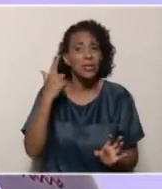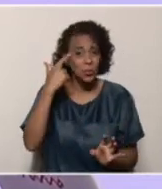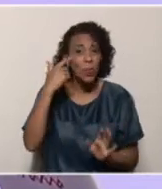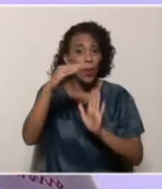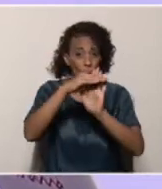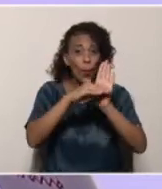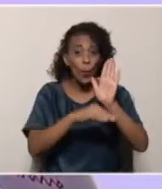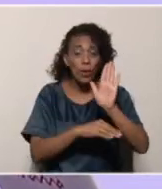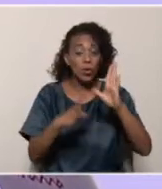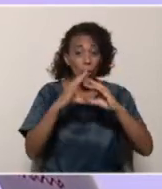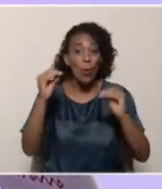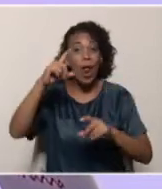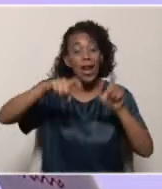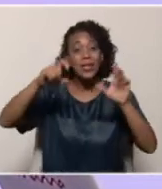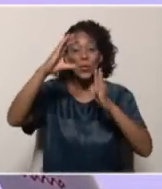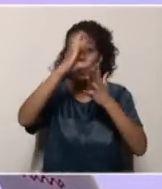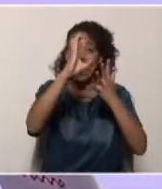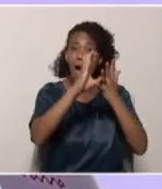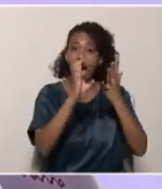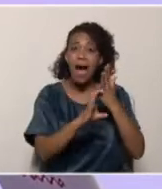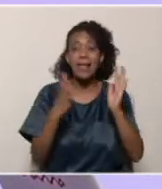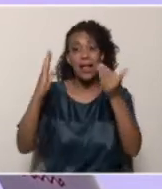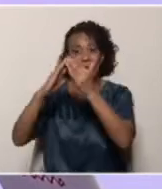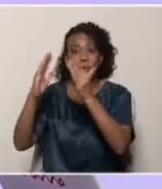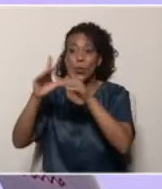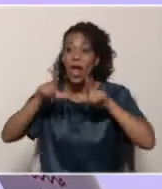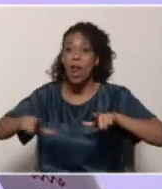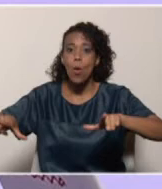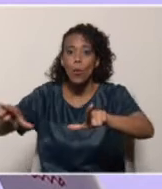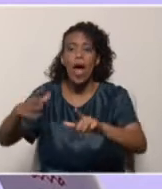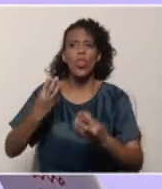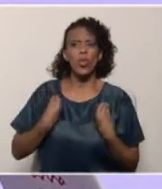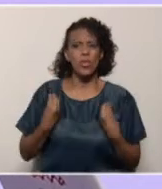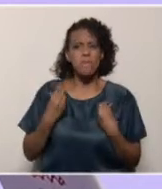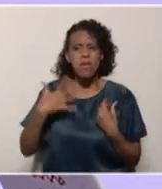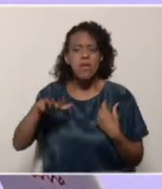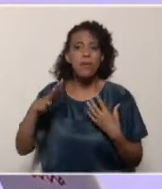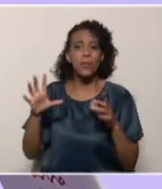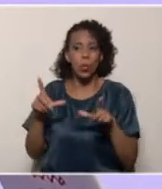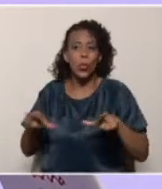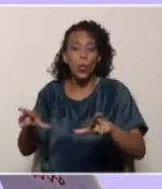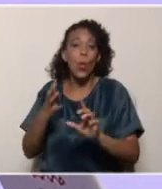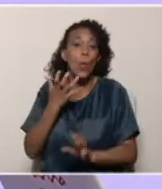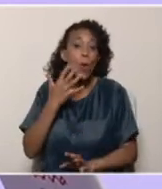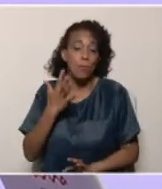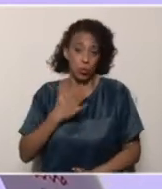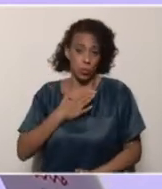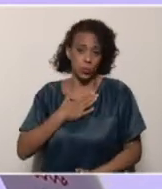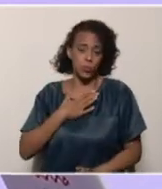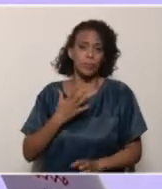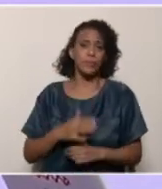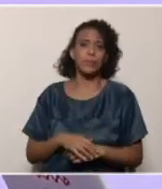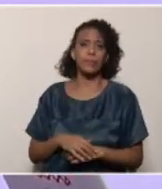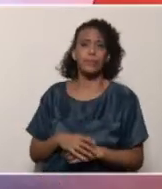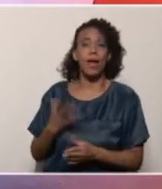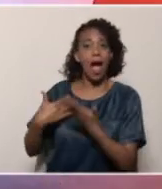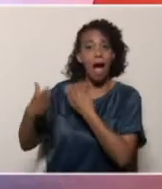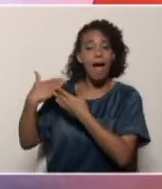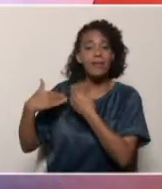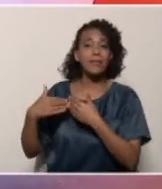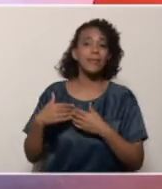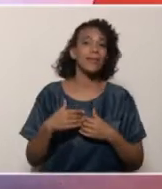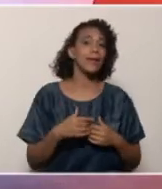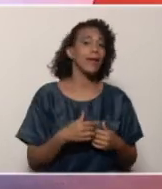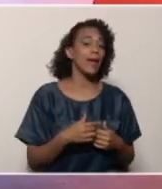en cuenta todo lo que son los elementos del hogar, de la localidad. Yo voy a hacer énfasis, como lo hice la vez pasada,